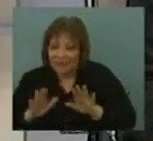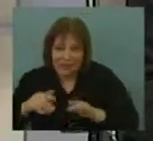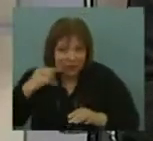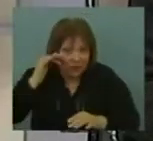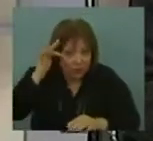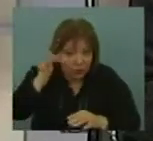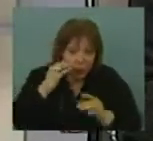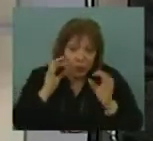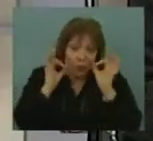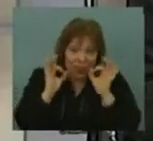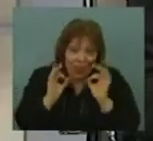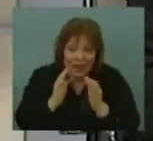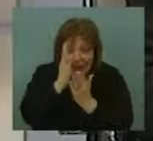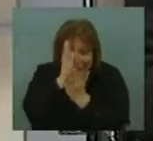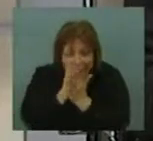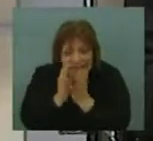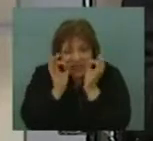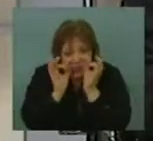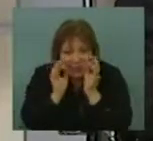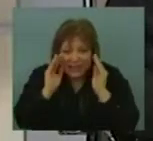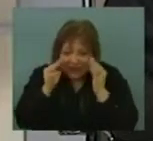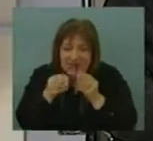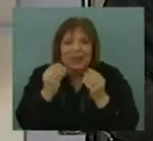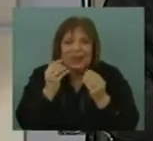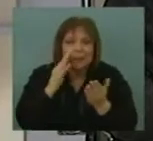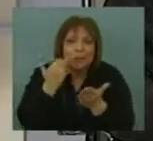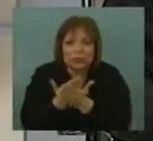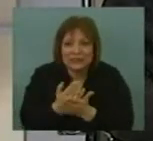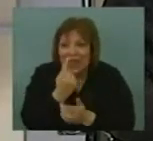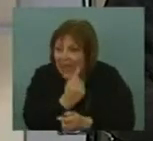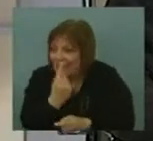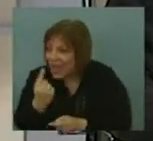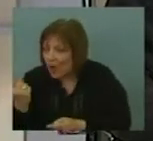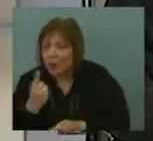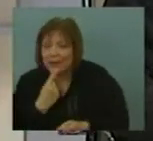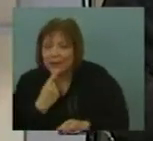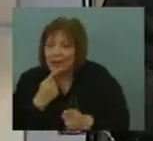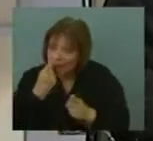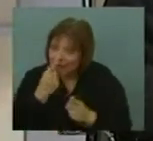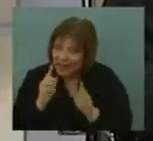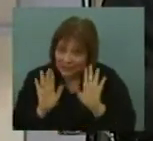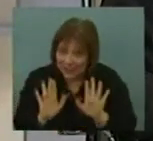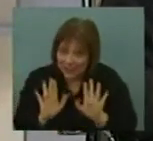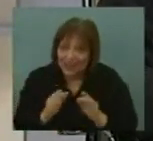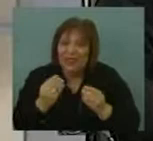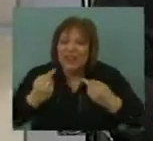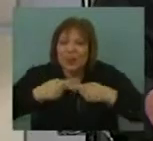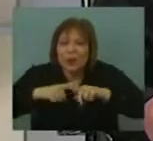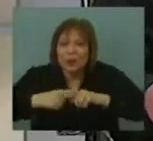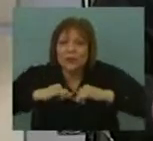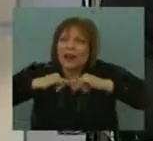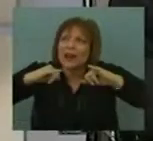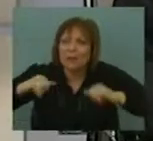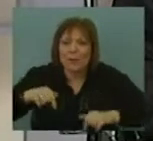escenario futuro deberíamos hacer una columna específica viendo que está proponiendo cada partido, un tema que creo que es muy interesante. Totalmente. ¿Qué se está discutiendo en la campaña